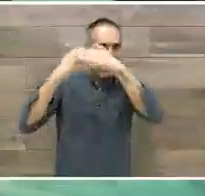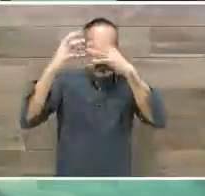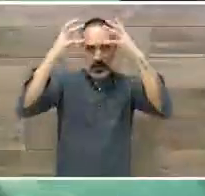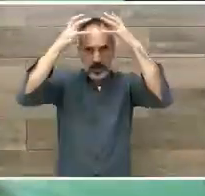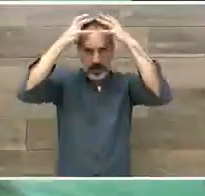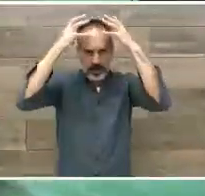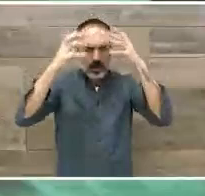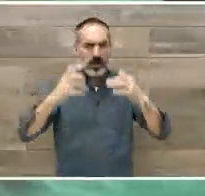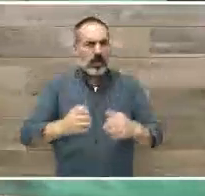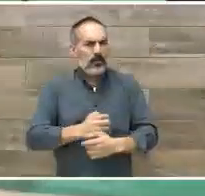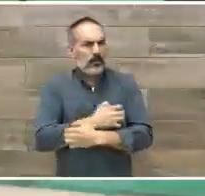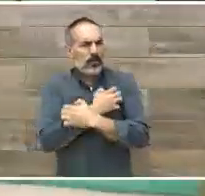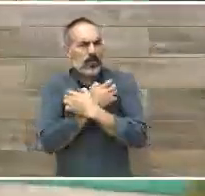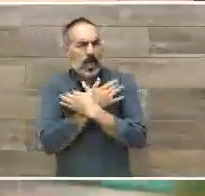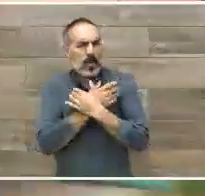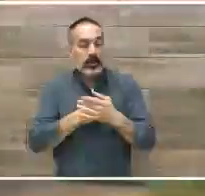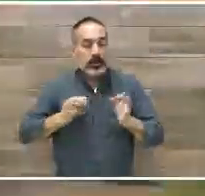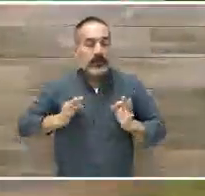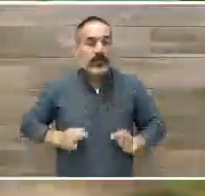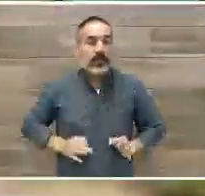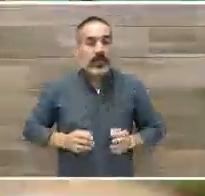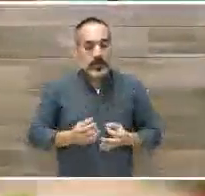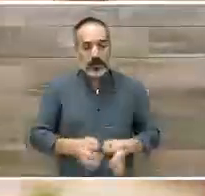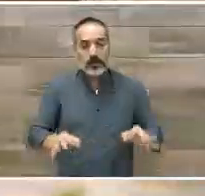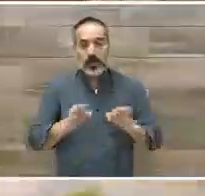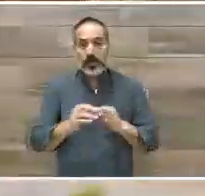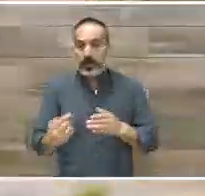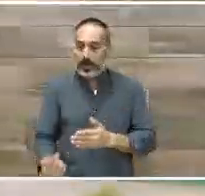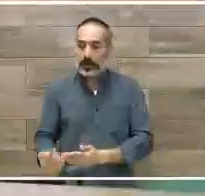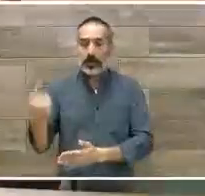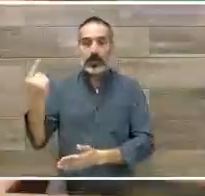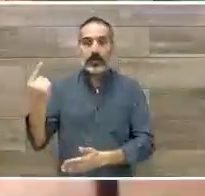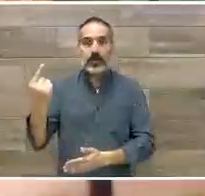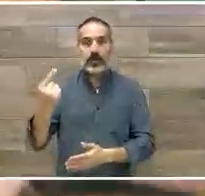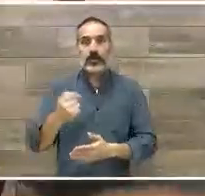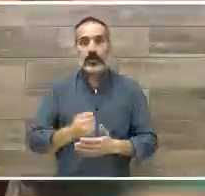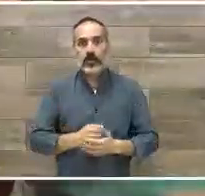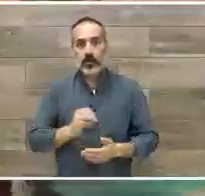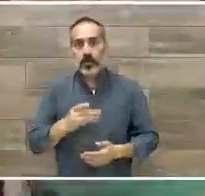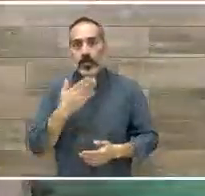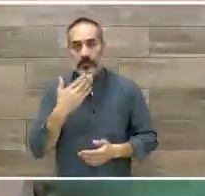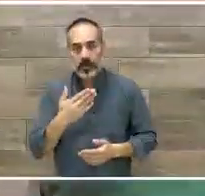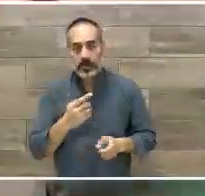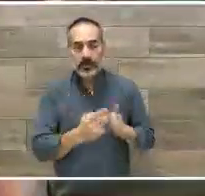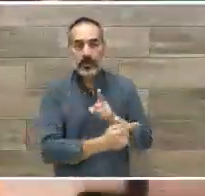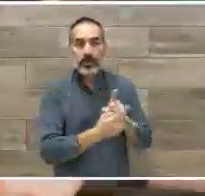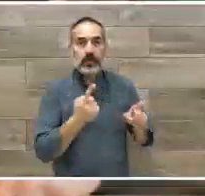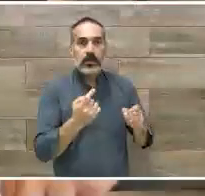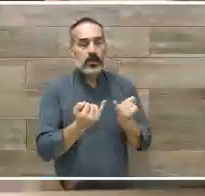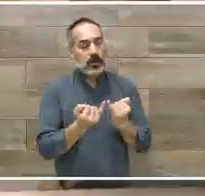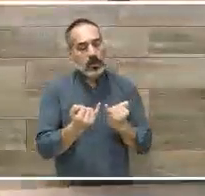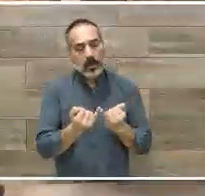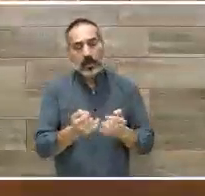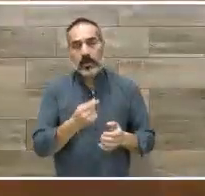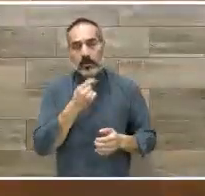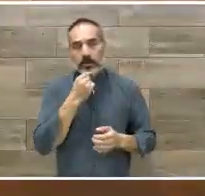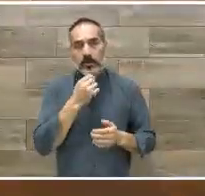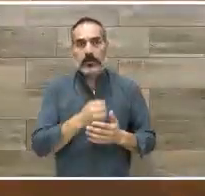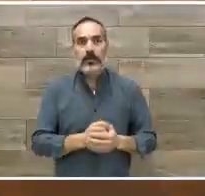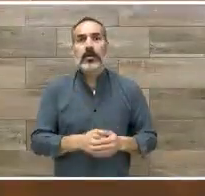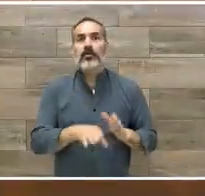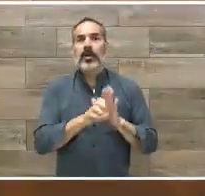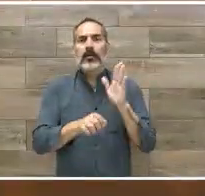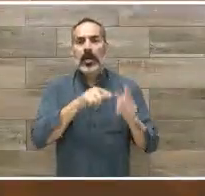emocionales y físicas que resultan fundamentales para el correcto funcionamiento biopsicosocial del menor, como son